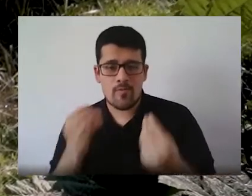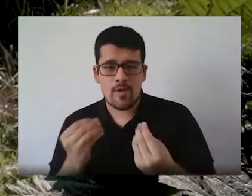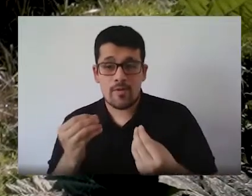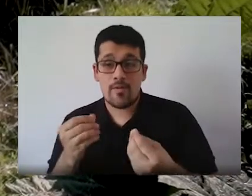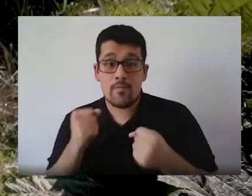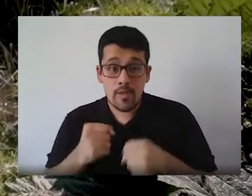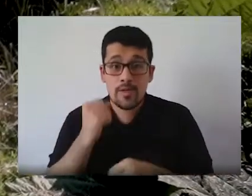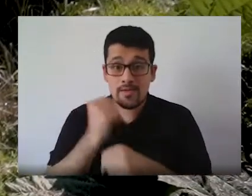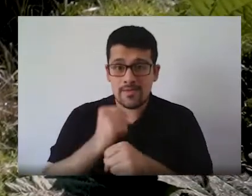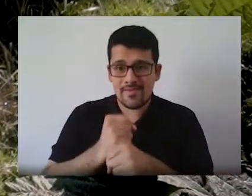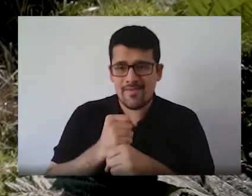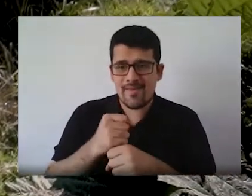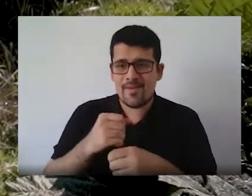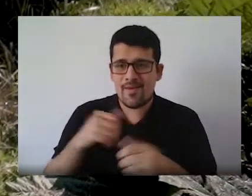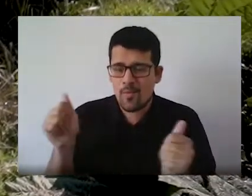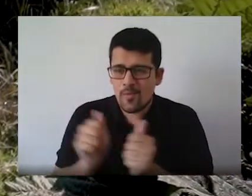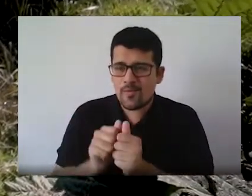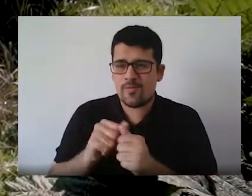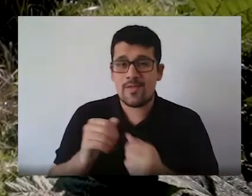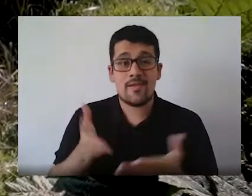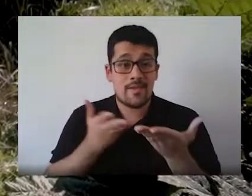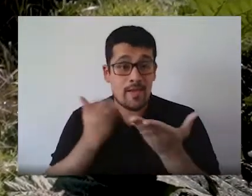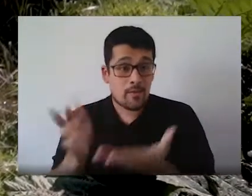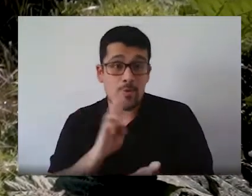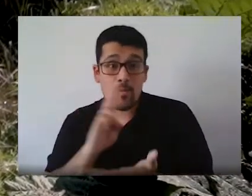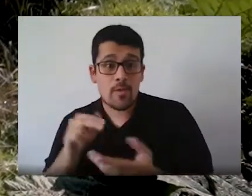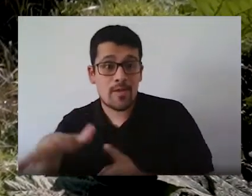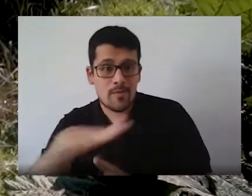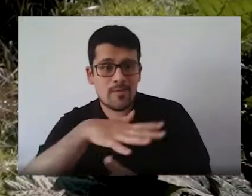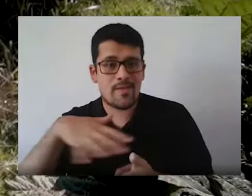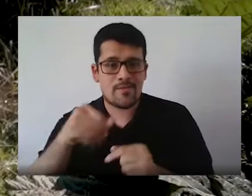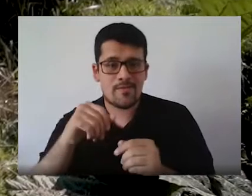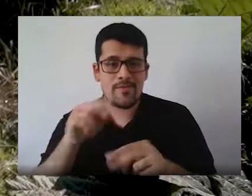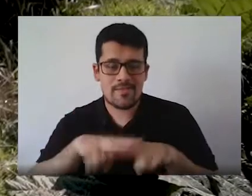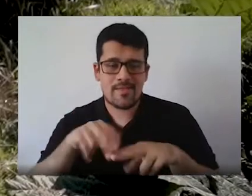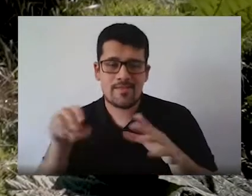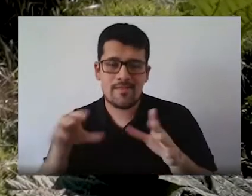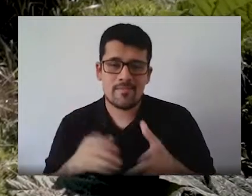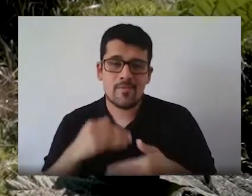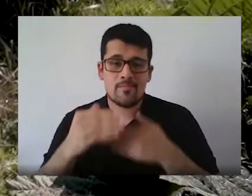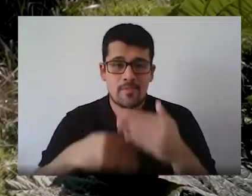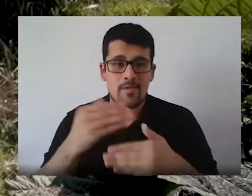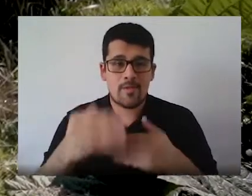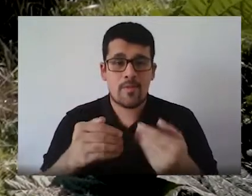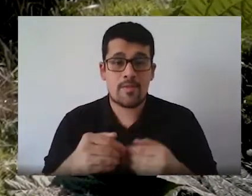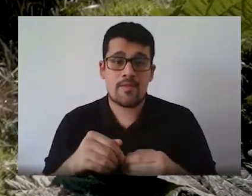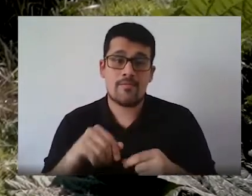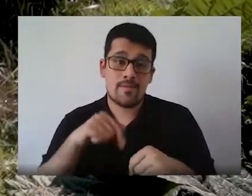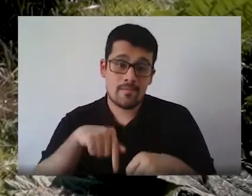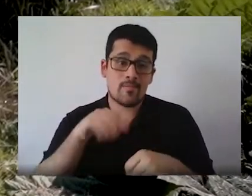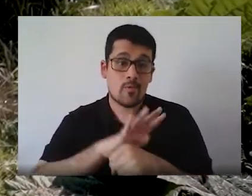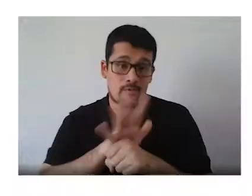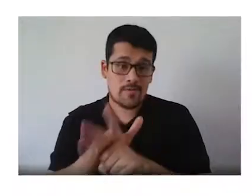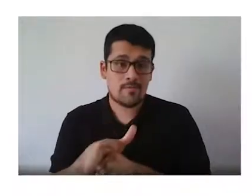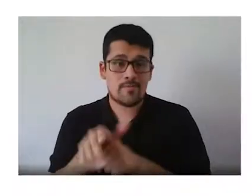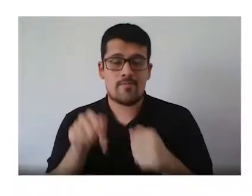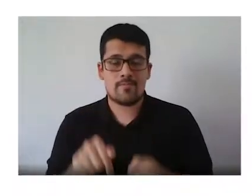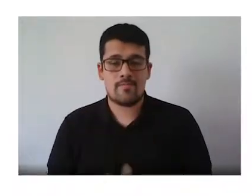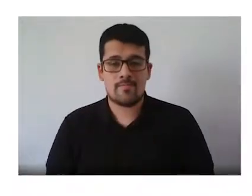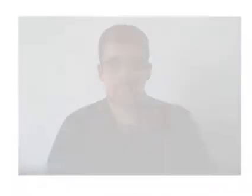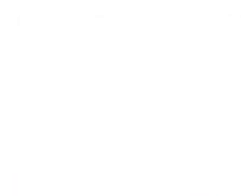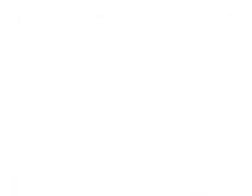ir en conjunto otorgando respuesta a las necesidades también del medio que emergen constantemente en épocas de crisis sanitaria y y 2